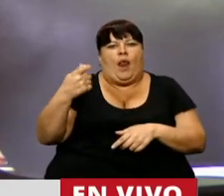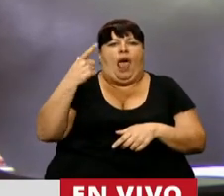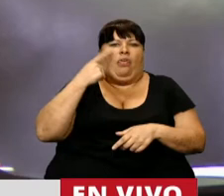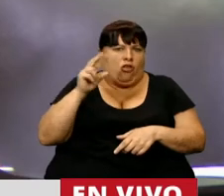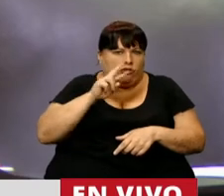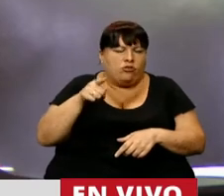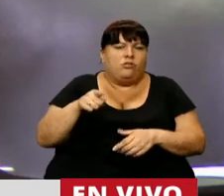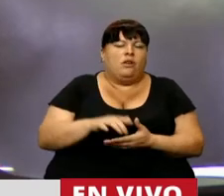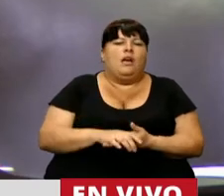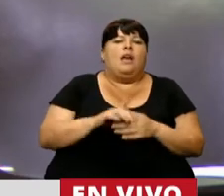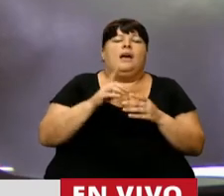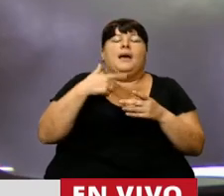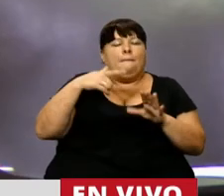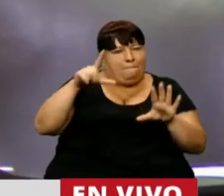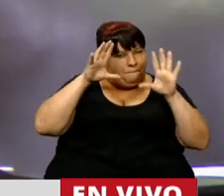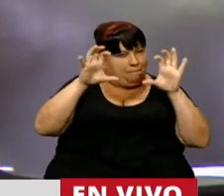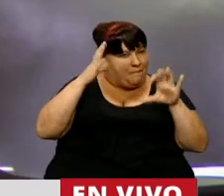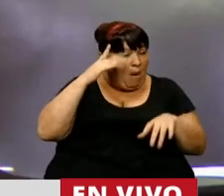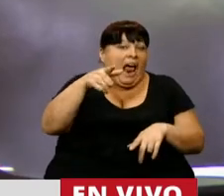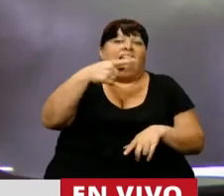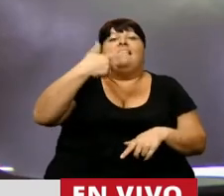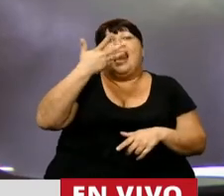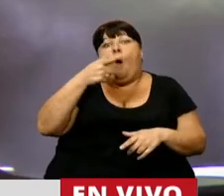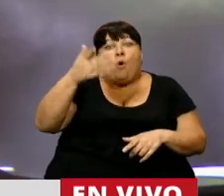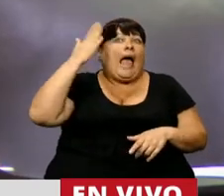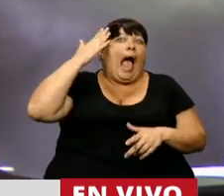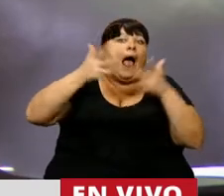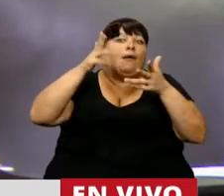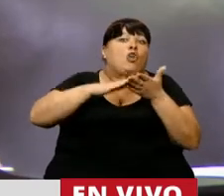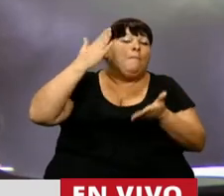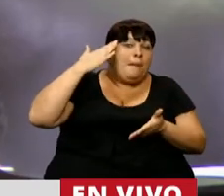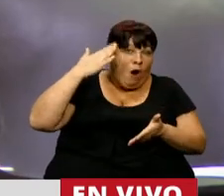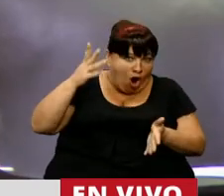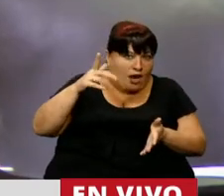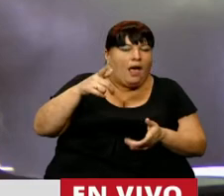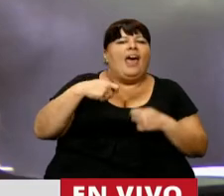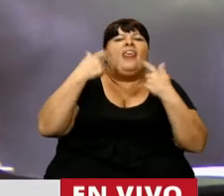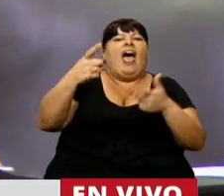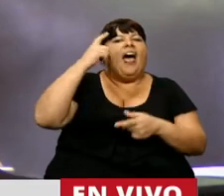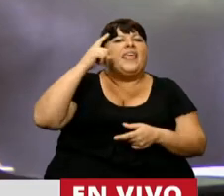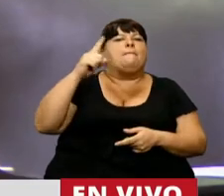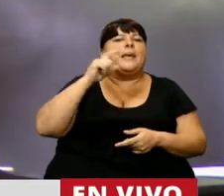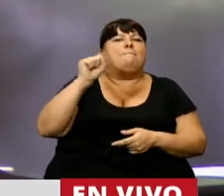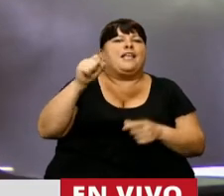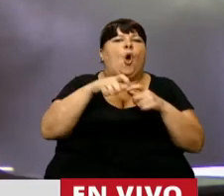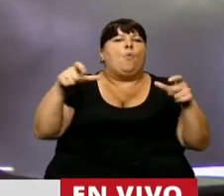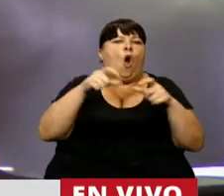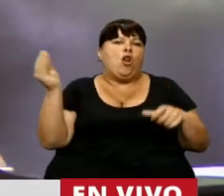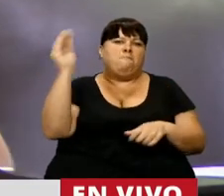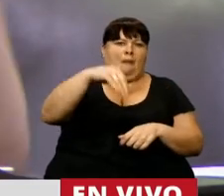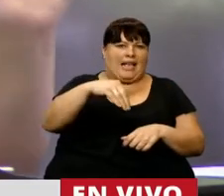jubiladas. Y para hacer memoria, ya que les gusta hacer memoria a ustedes, se le otorgaron 10.000 pesos de bonos